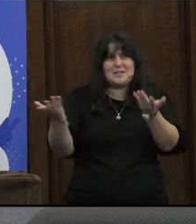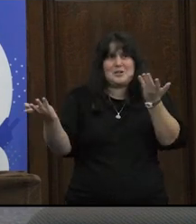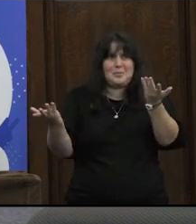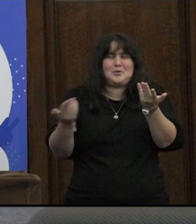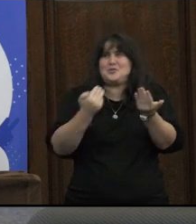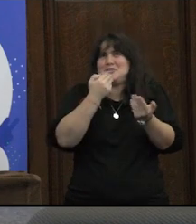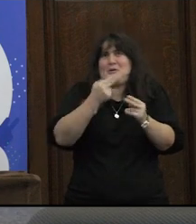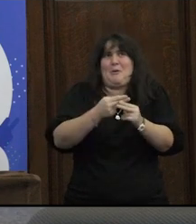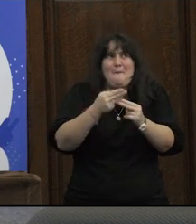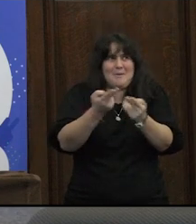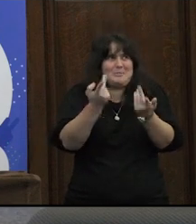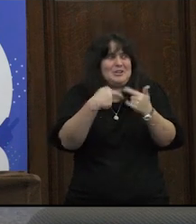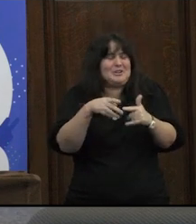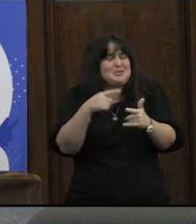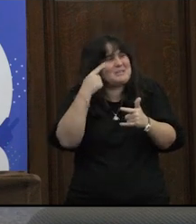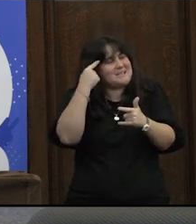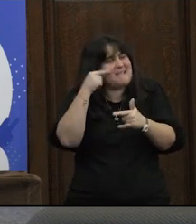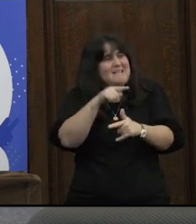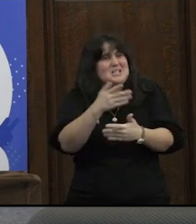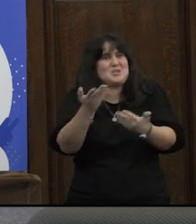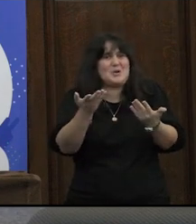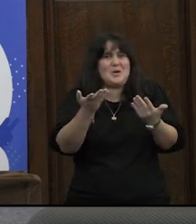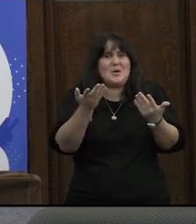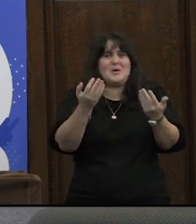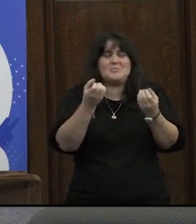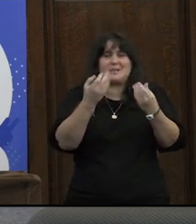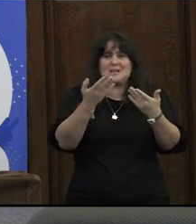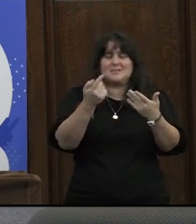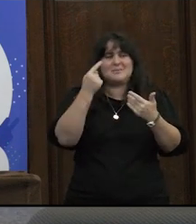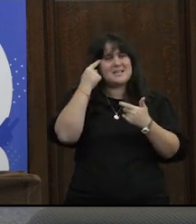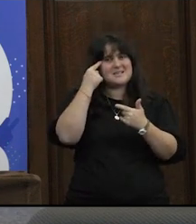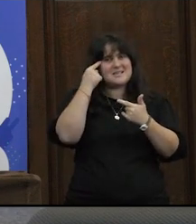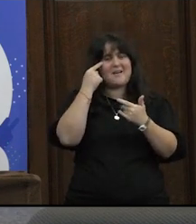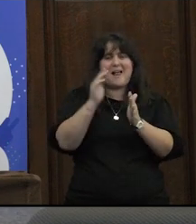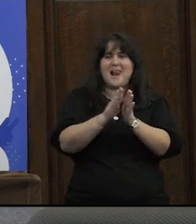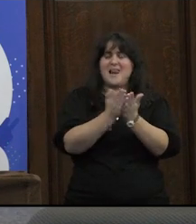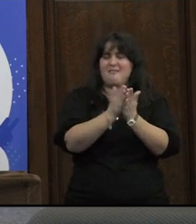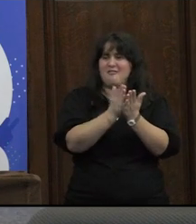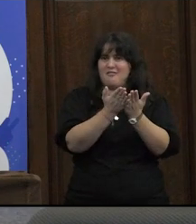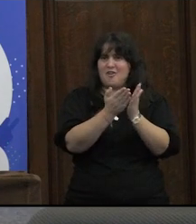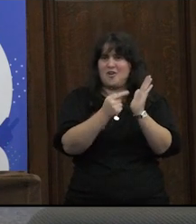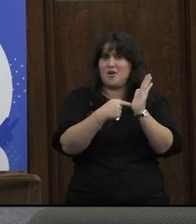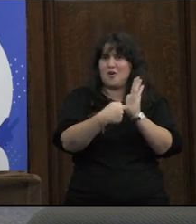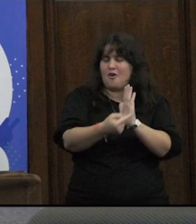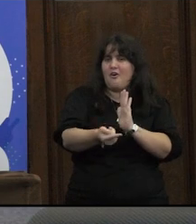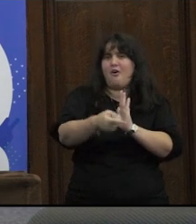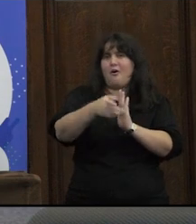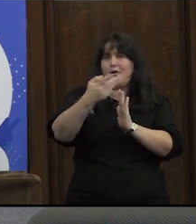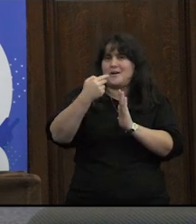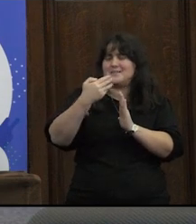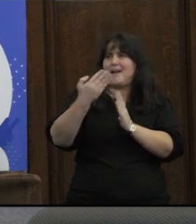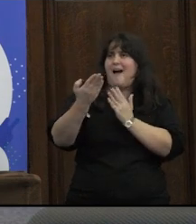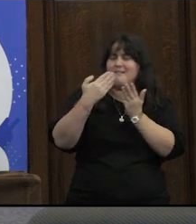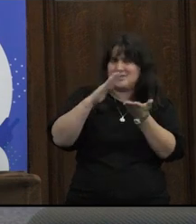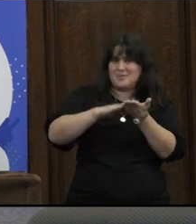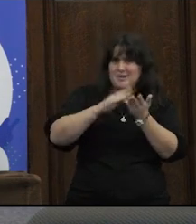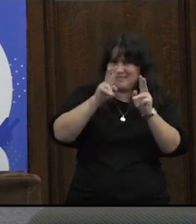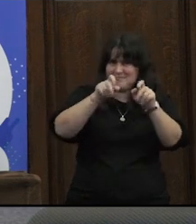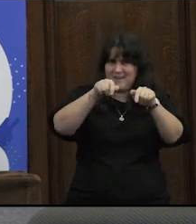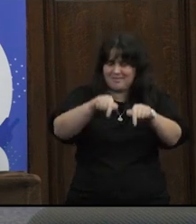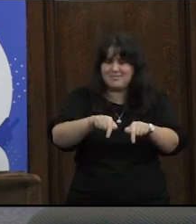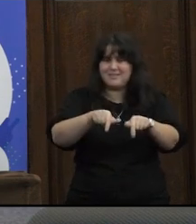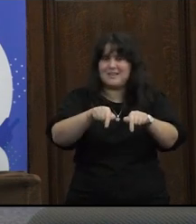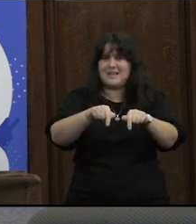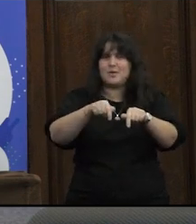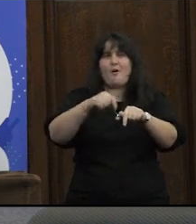algún nombre o no sé me quedé como pensando en eso porque claro pensé en el libro de Badiou o no o sea que